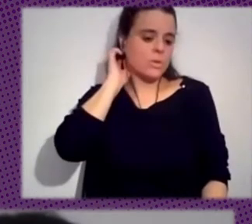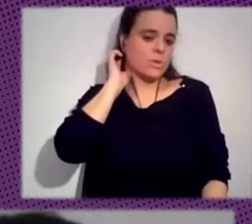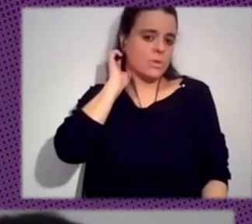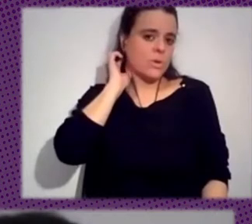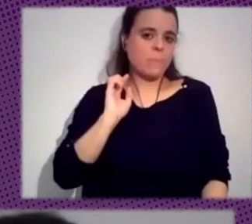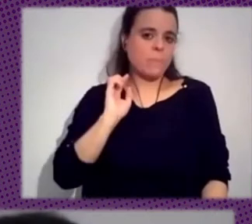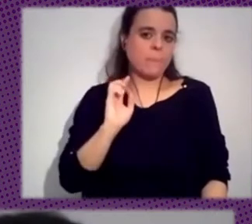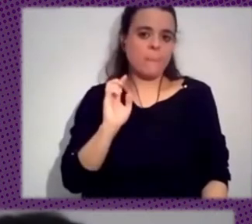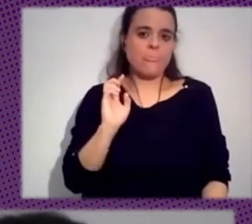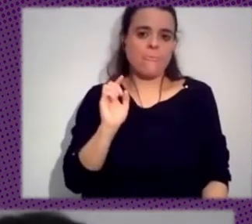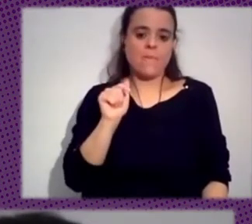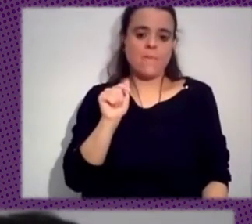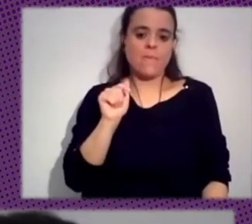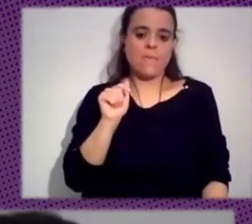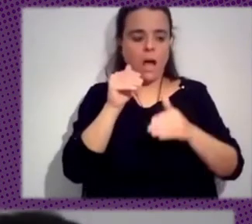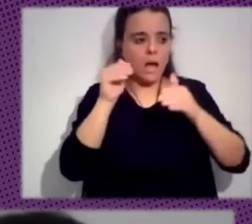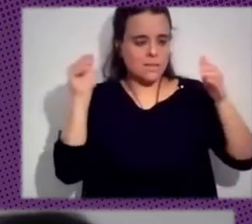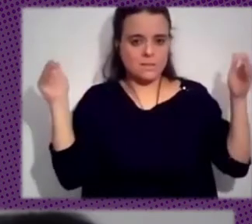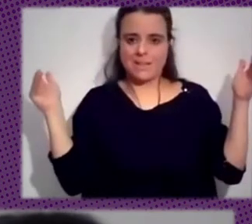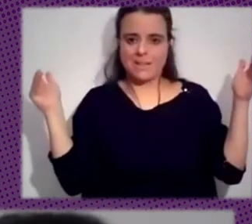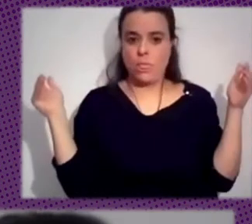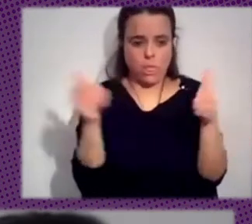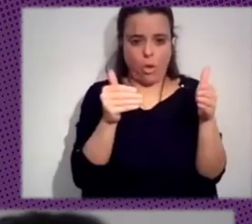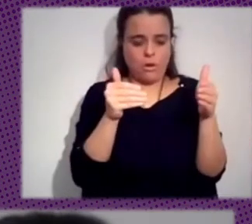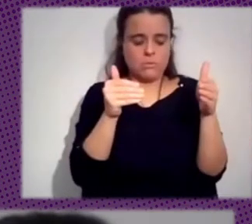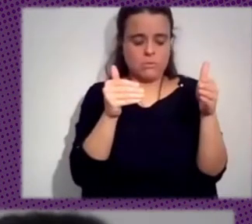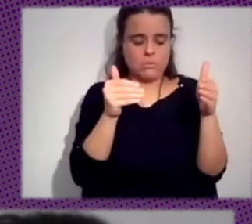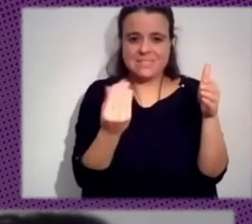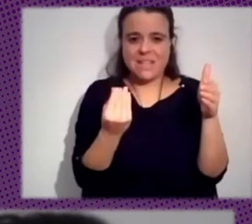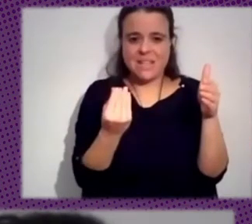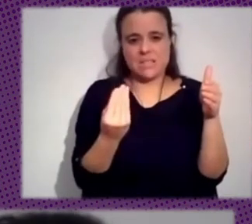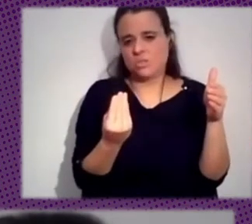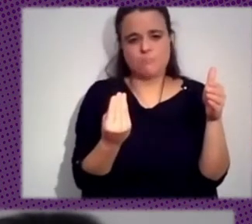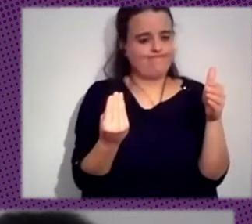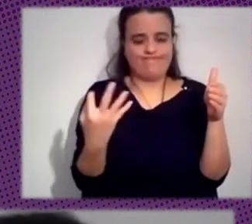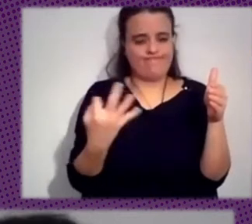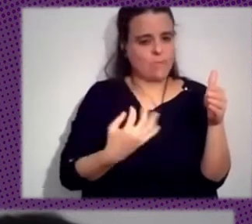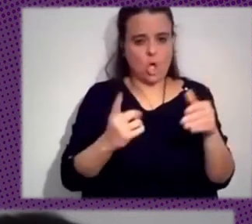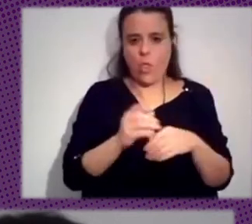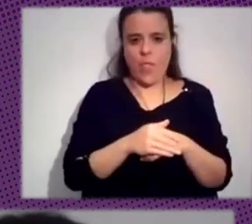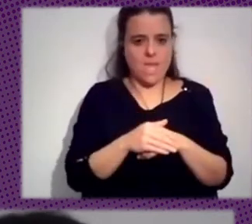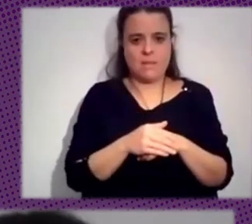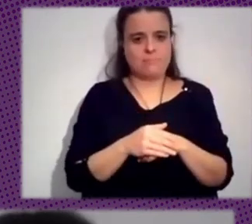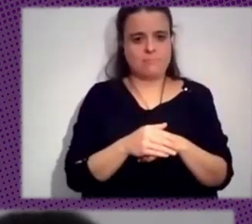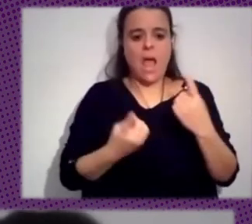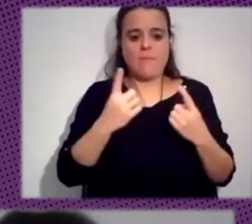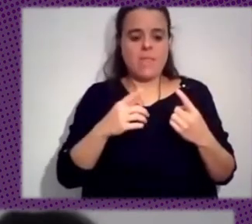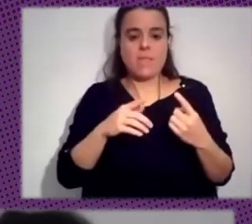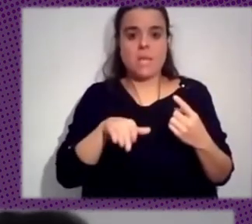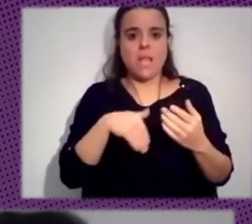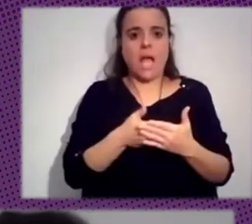deberíamos estar dedicándole tanta atención a mirar ya casi de una manera a veces casi morbosa o persecutoria a ver qué están